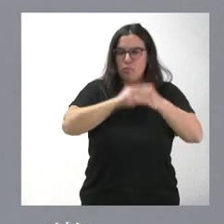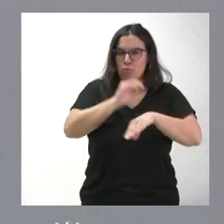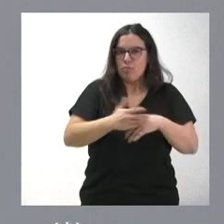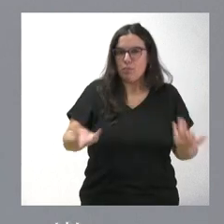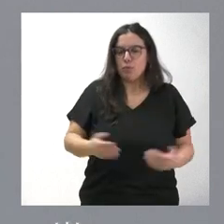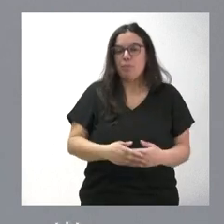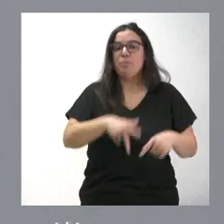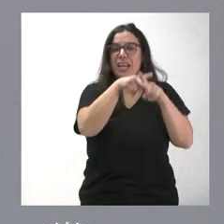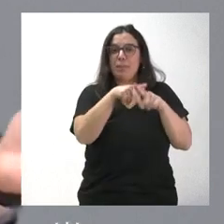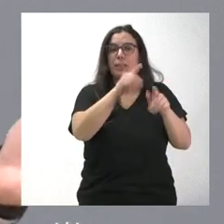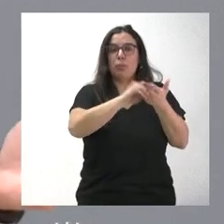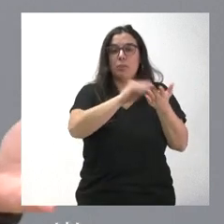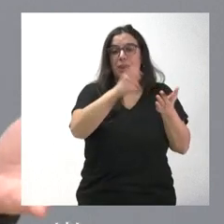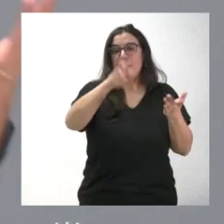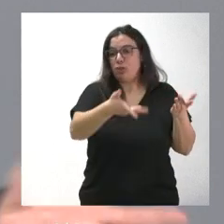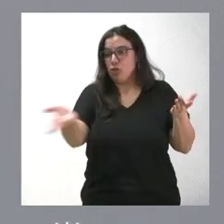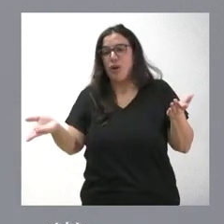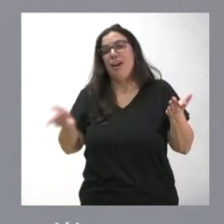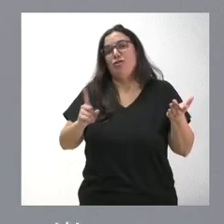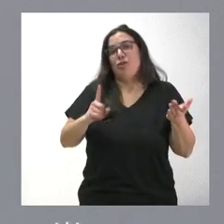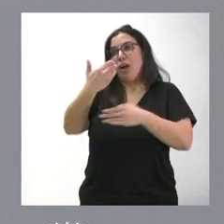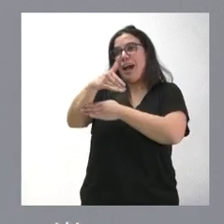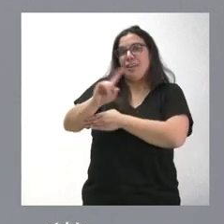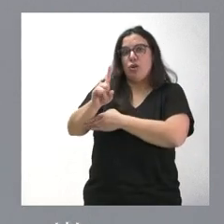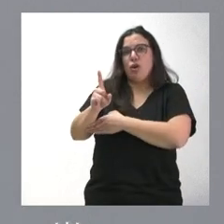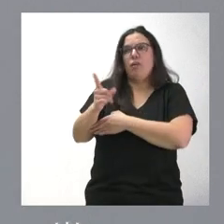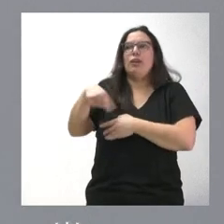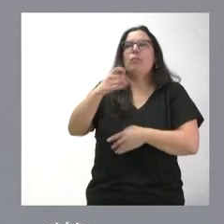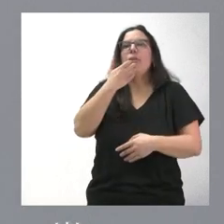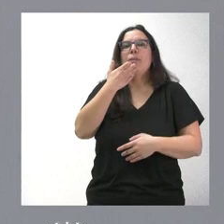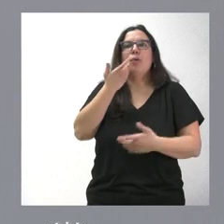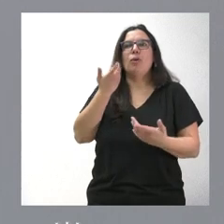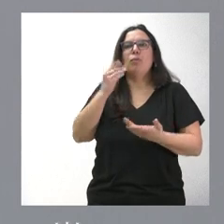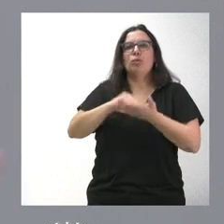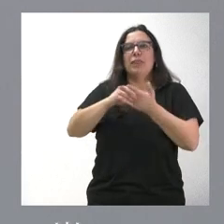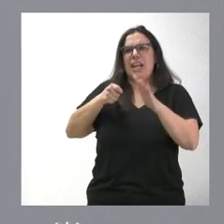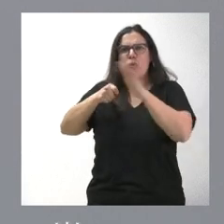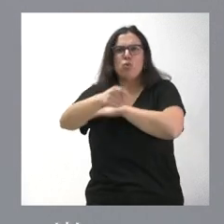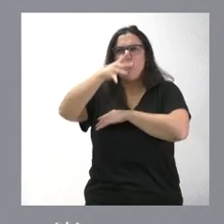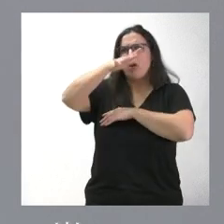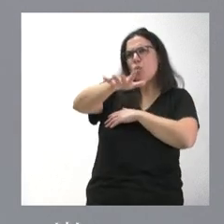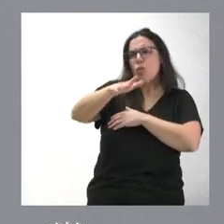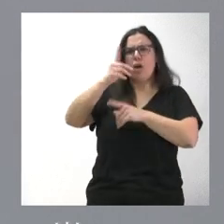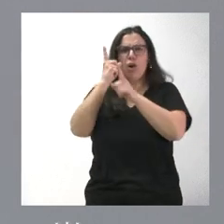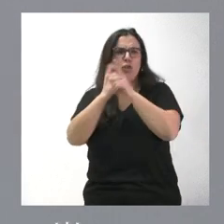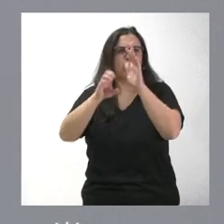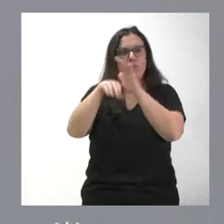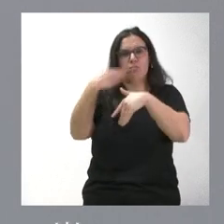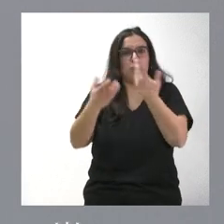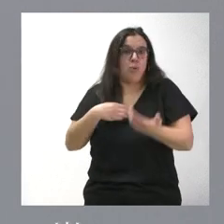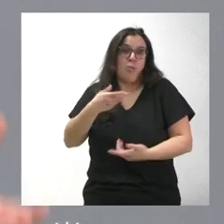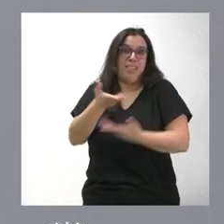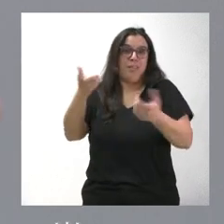Esos instrumentos muchas veces no los tiene la gente de la calle, que a veces no pueden presentar algunos de los recursos que podemos hacer como Junta de Castilla y León, por tanto,